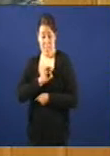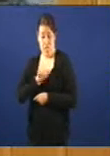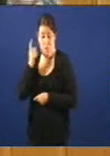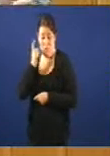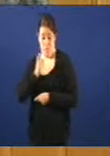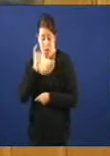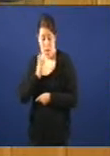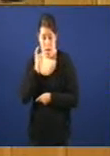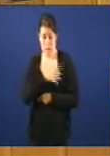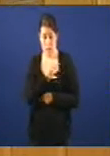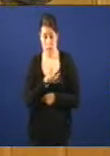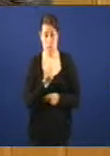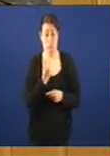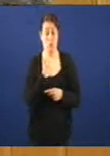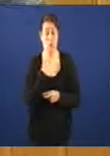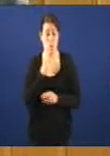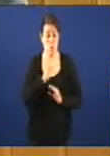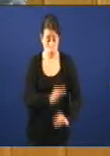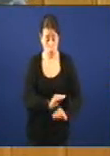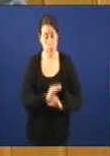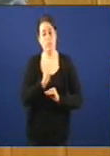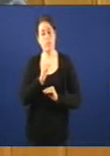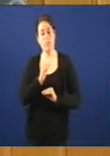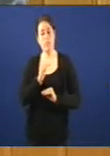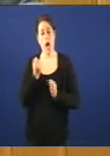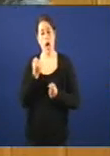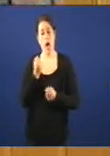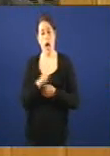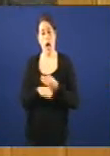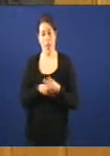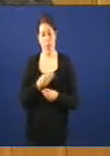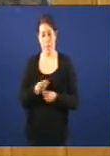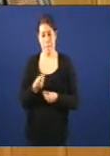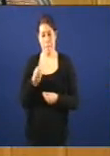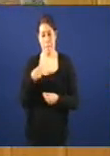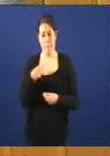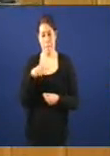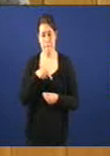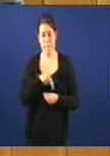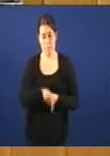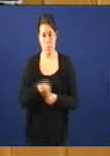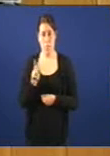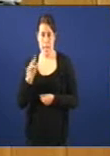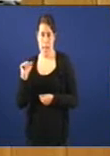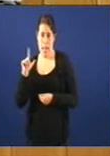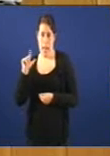había actuado, recordamos, colocando inhibidores de frecuencia en Vilaxoam.